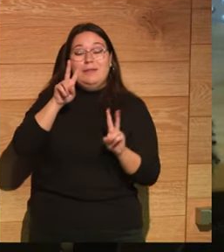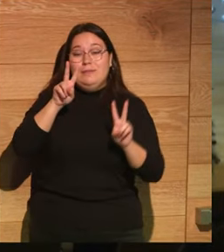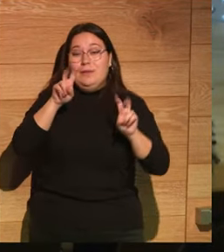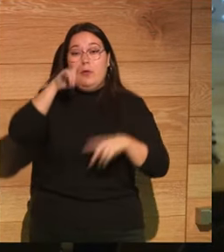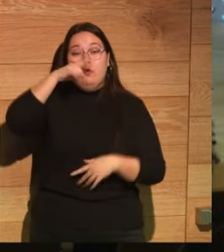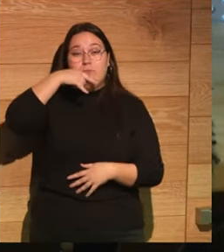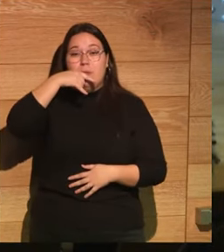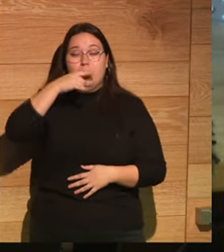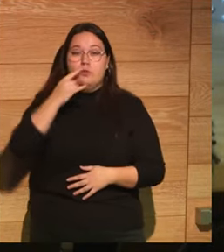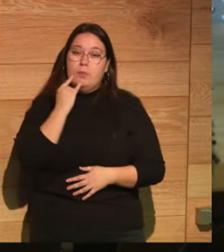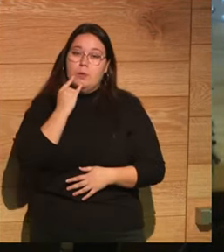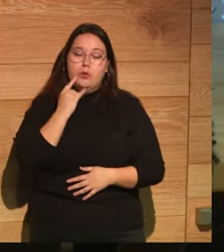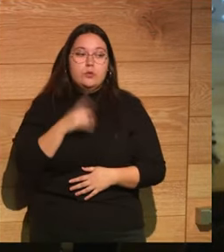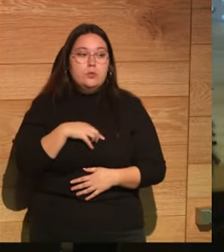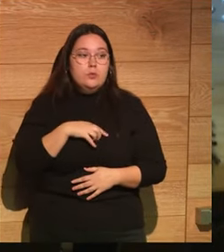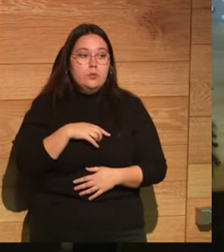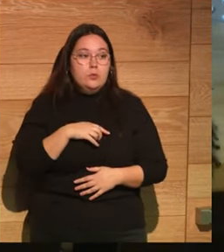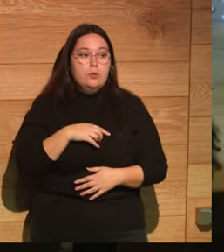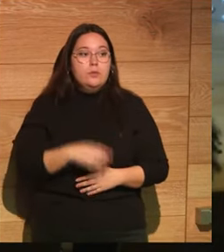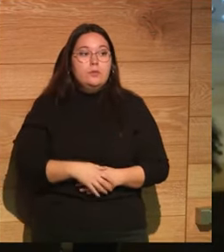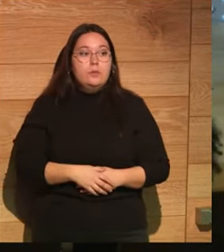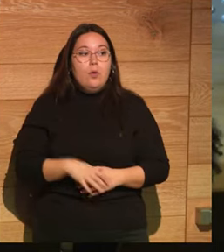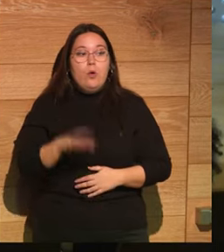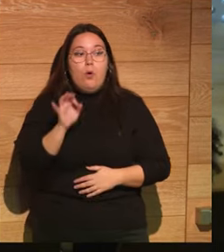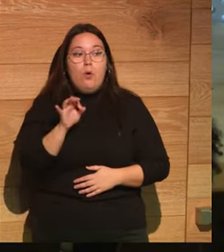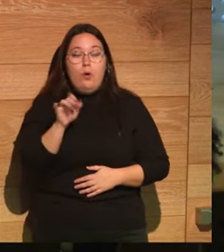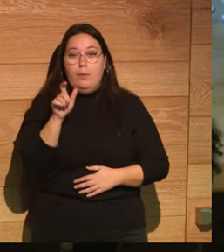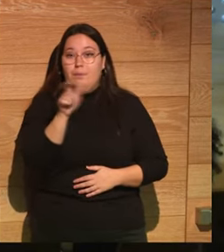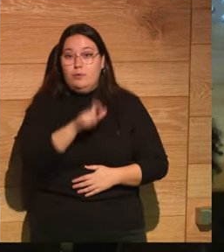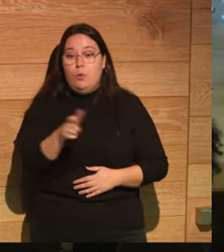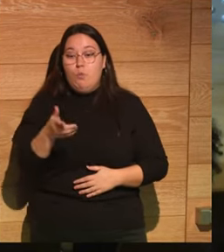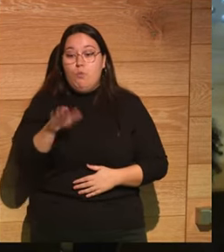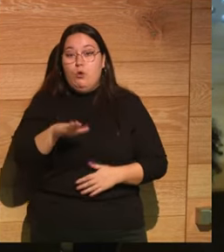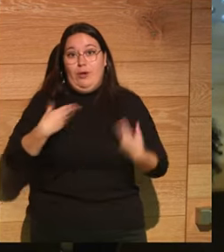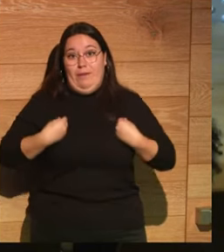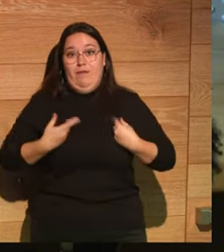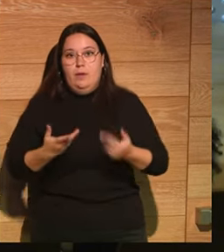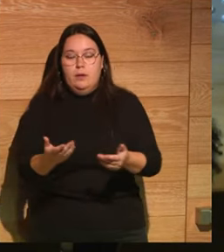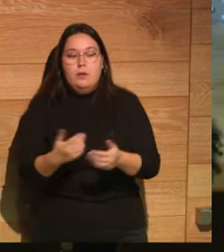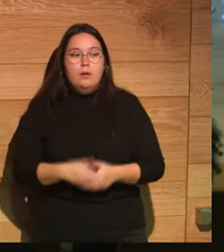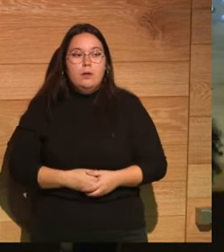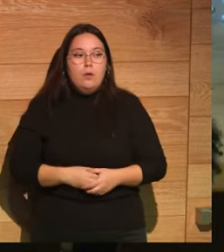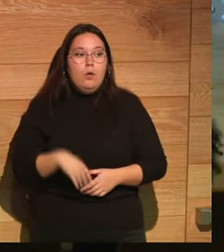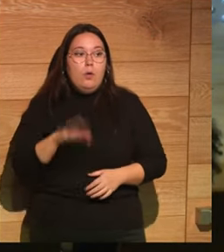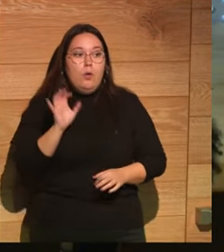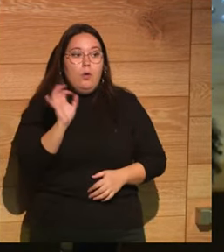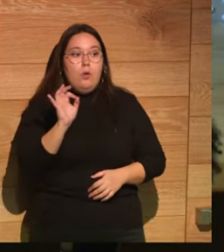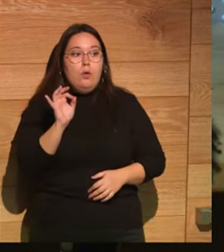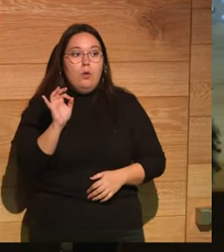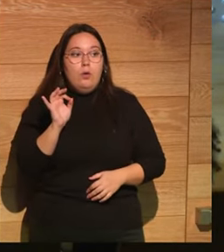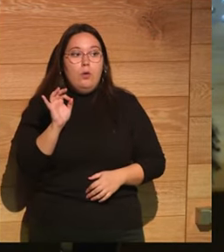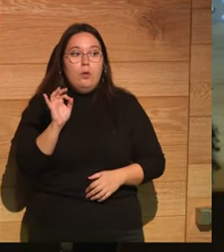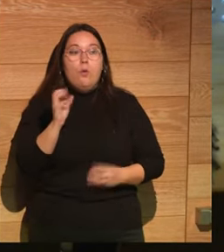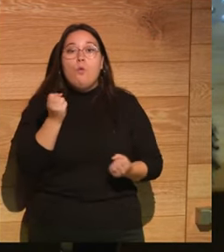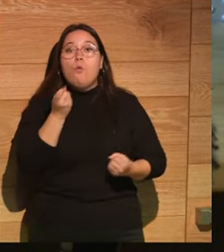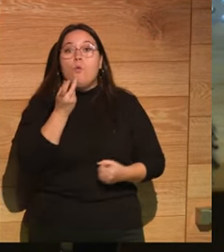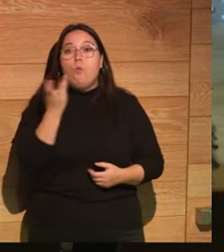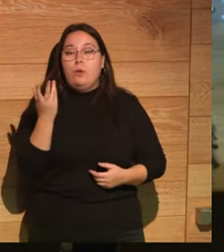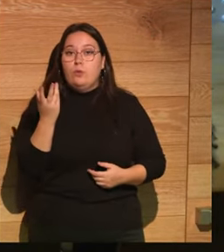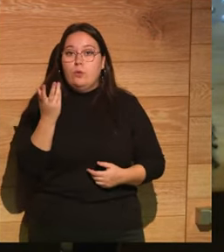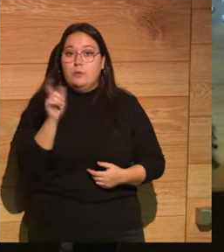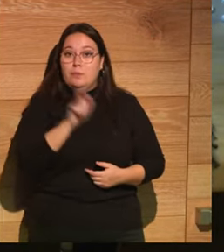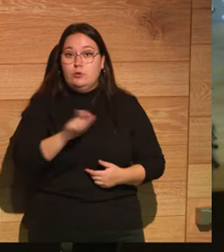son claramente hijos de su tiempo o los muertos vivientes o todo lo que todo lo que tiene que ver con la cantidad de enterrados vivos que había por